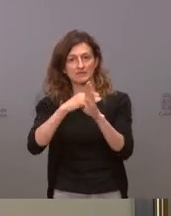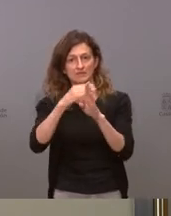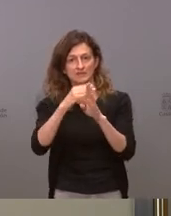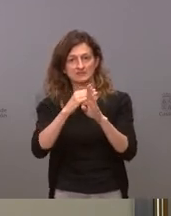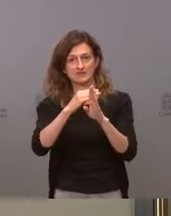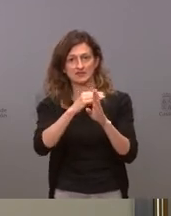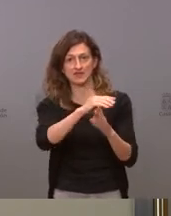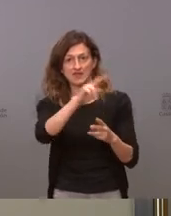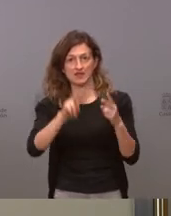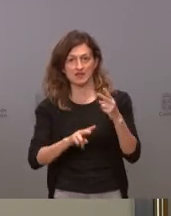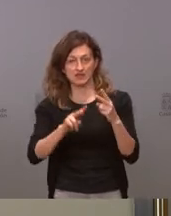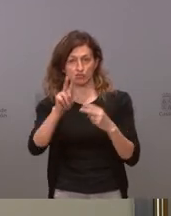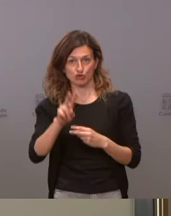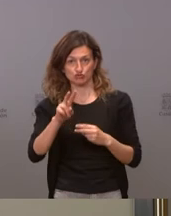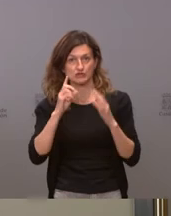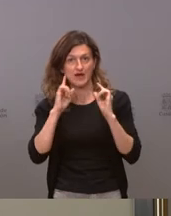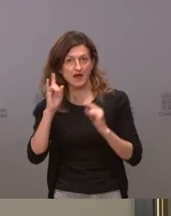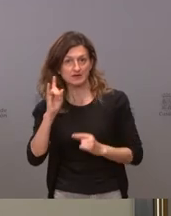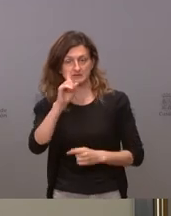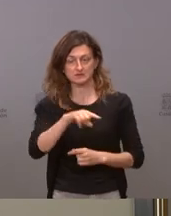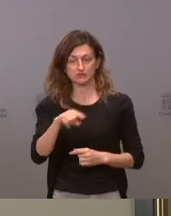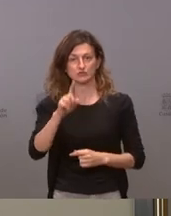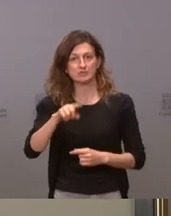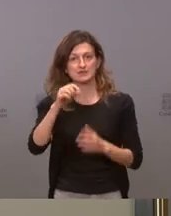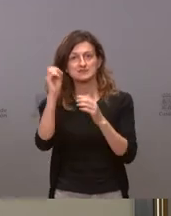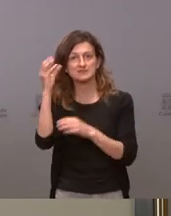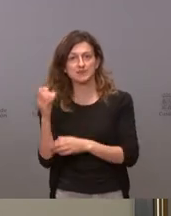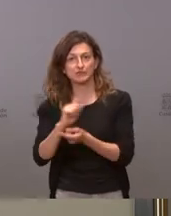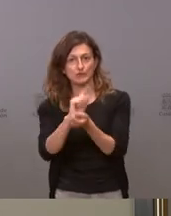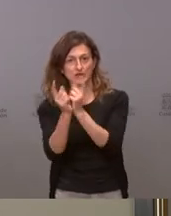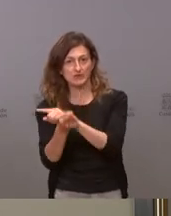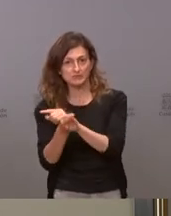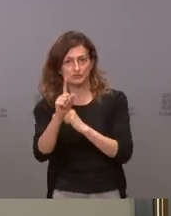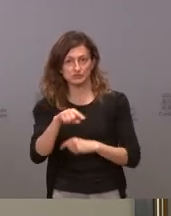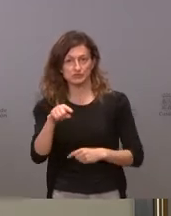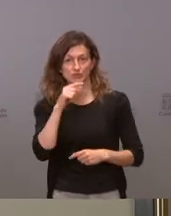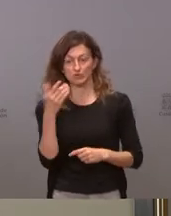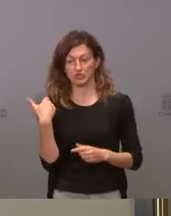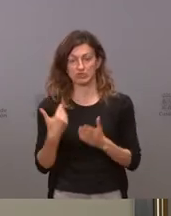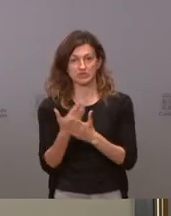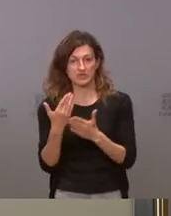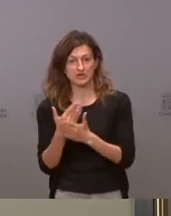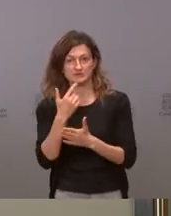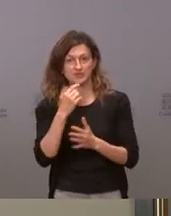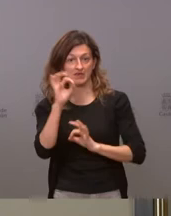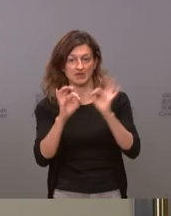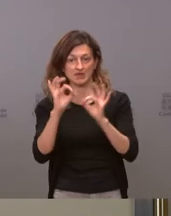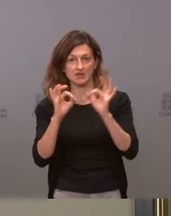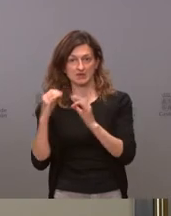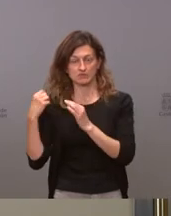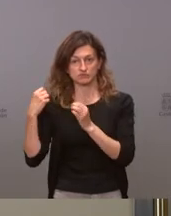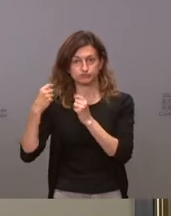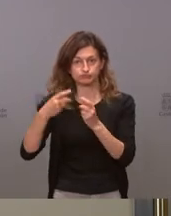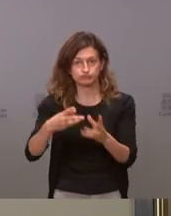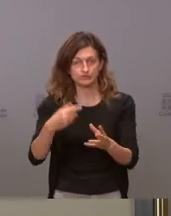nivel 2 de alerta también si se plantean hacer cambios en el semáforo porque hemos visto en los últimos días que está creciendo la incidencia en Burgos por